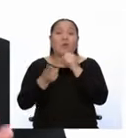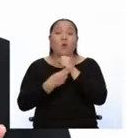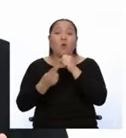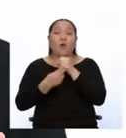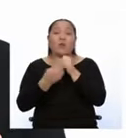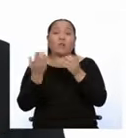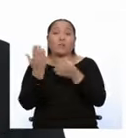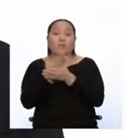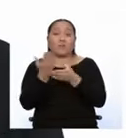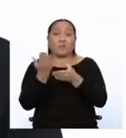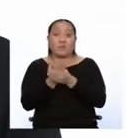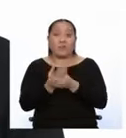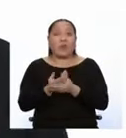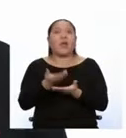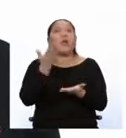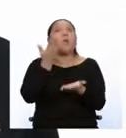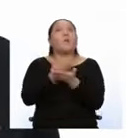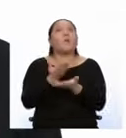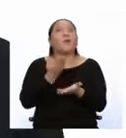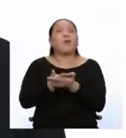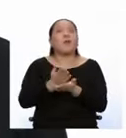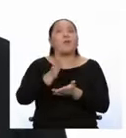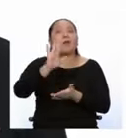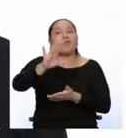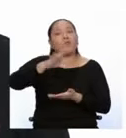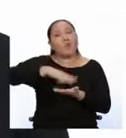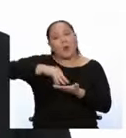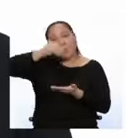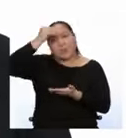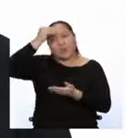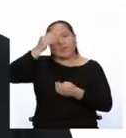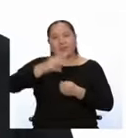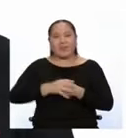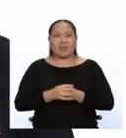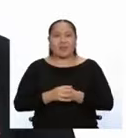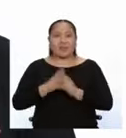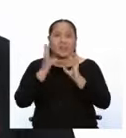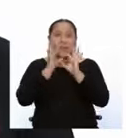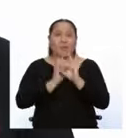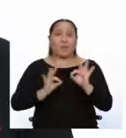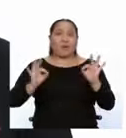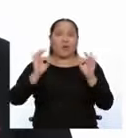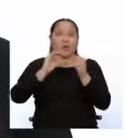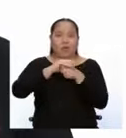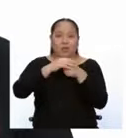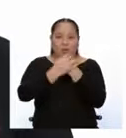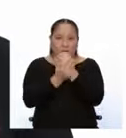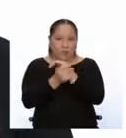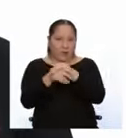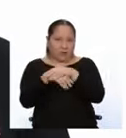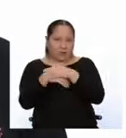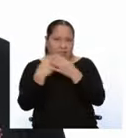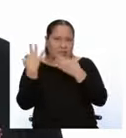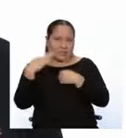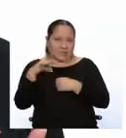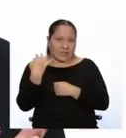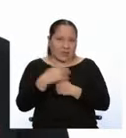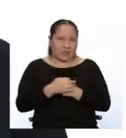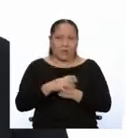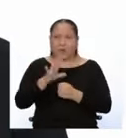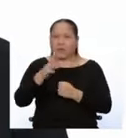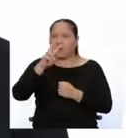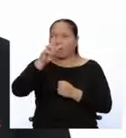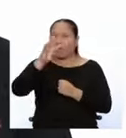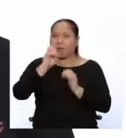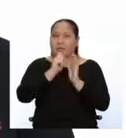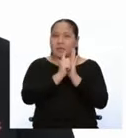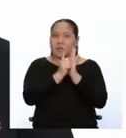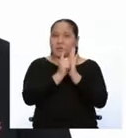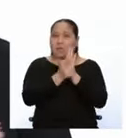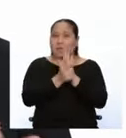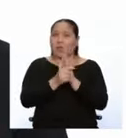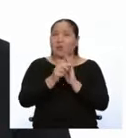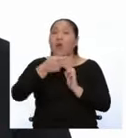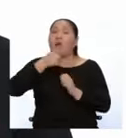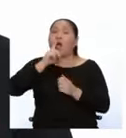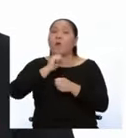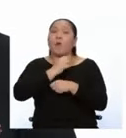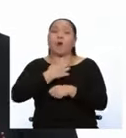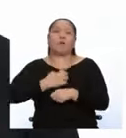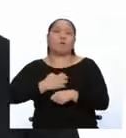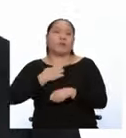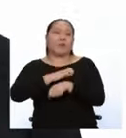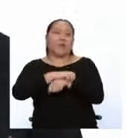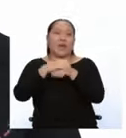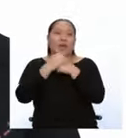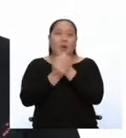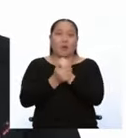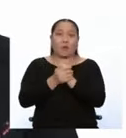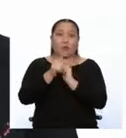así tener todas las evidencias de sus aprendizajes. Es importante lavarse las manos frecuentemente por al menos 20 segundos con agua y con jabón.